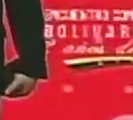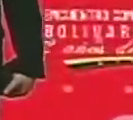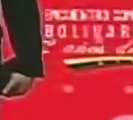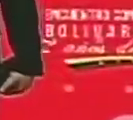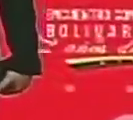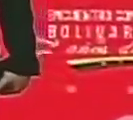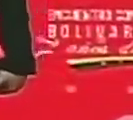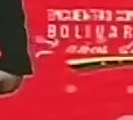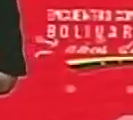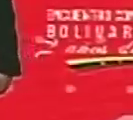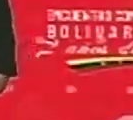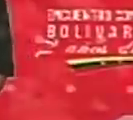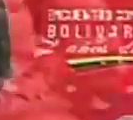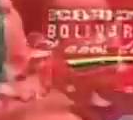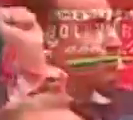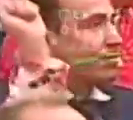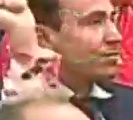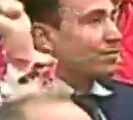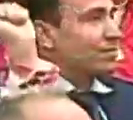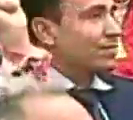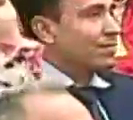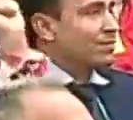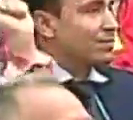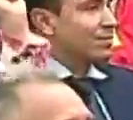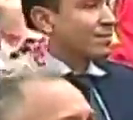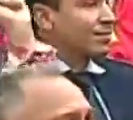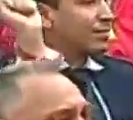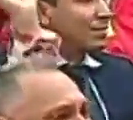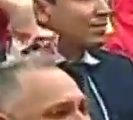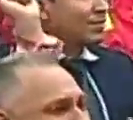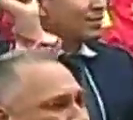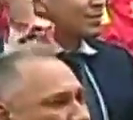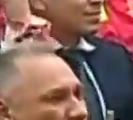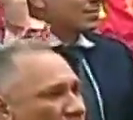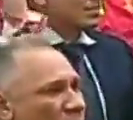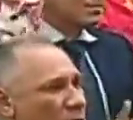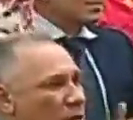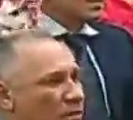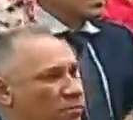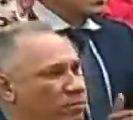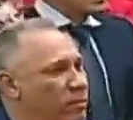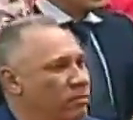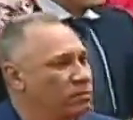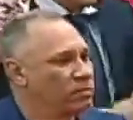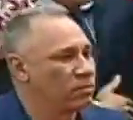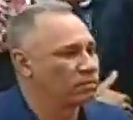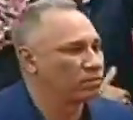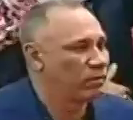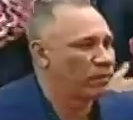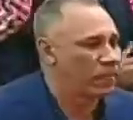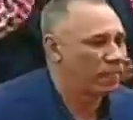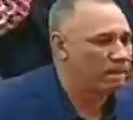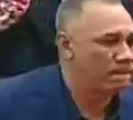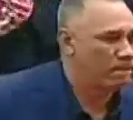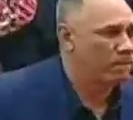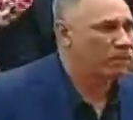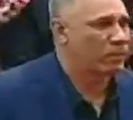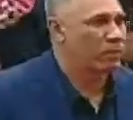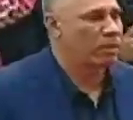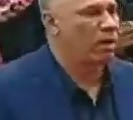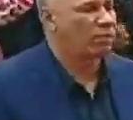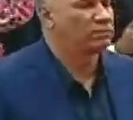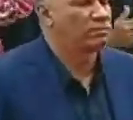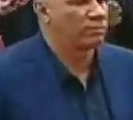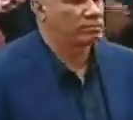aniversario de la victoria de alcaldes y alcaldesas revolucionarios. El jefe de Estado, acompañada de la primera combatiente, Cilia